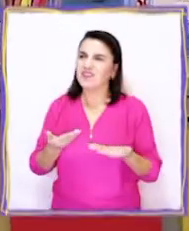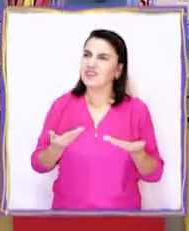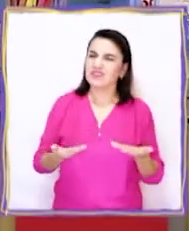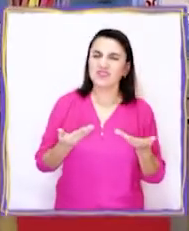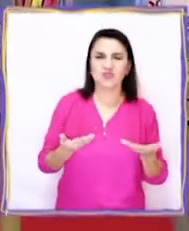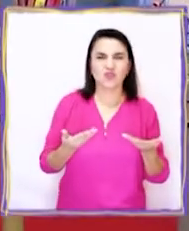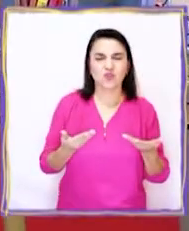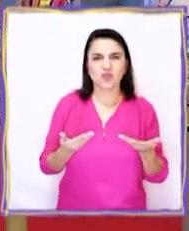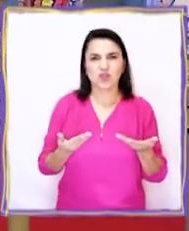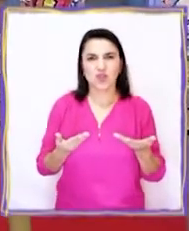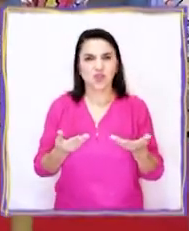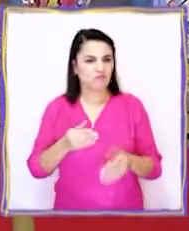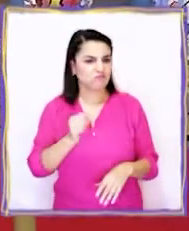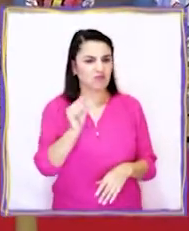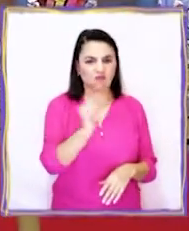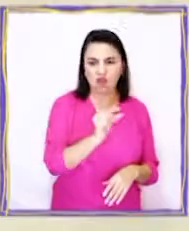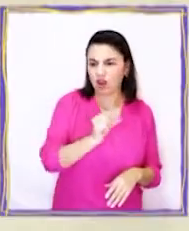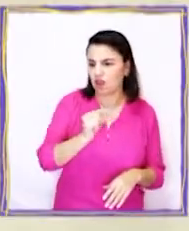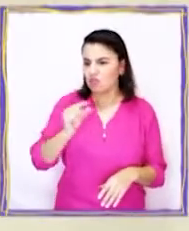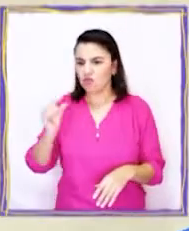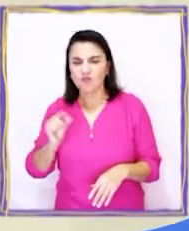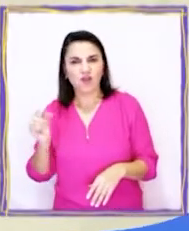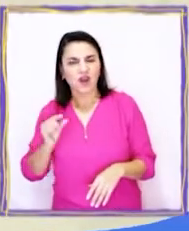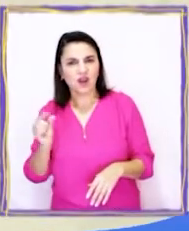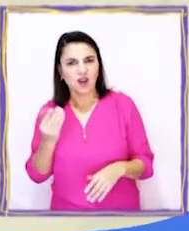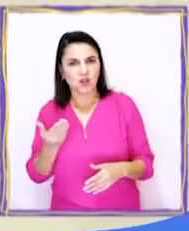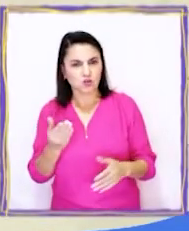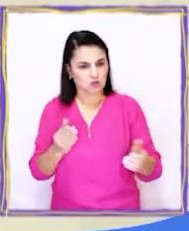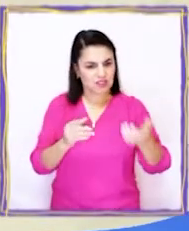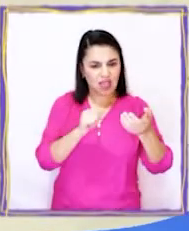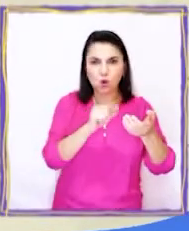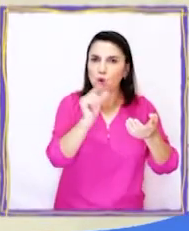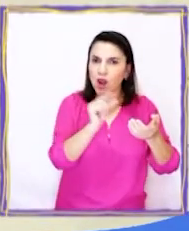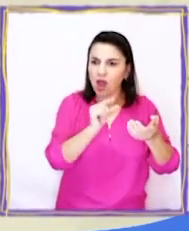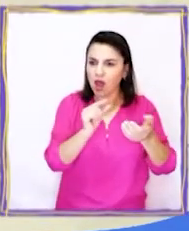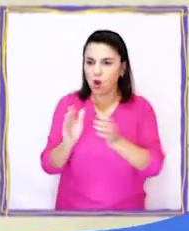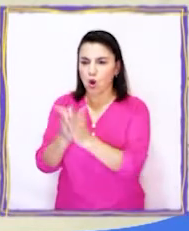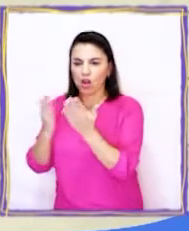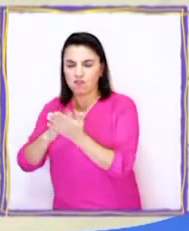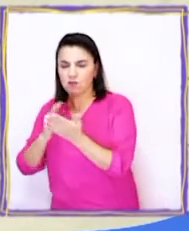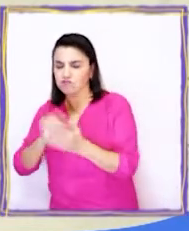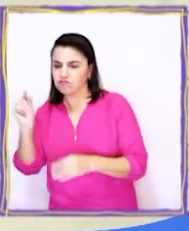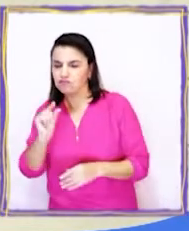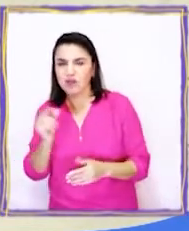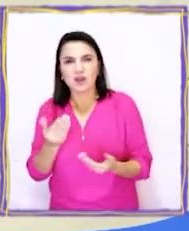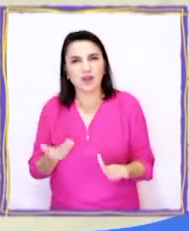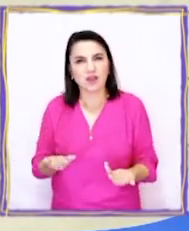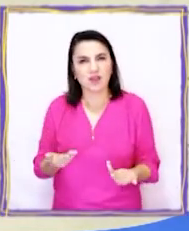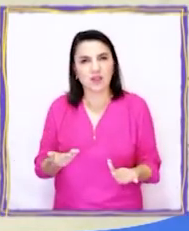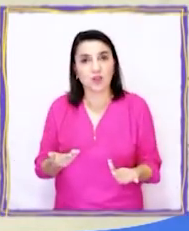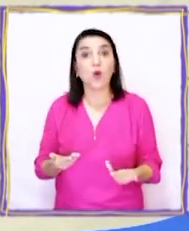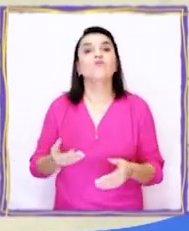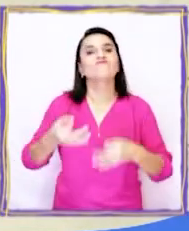Entonces, ¿qué es más barato? ¿Leer a través de un celular o de un libro de papel?